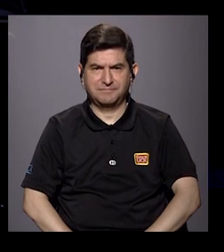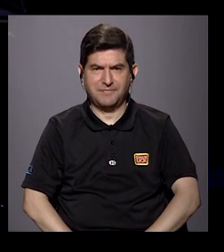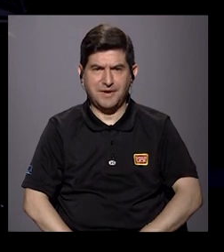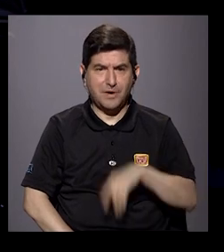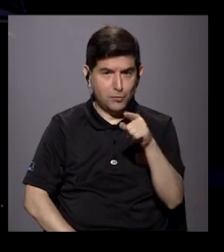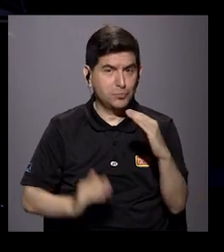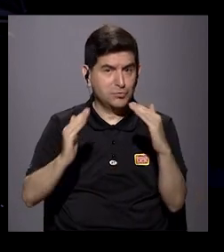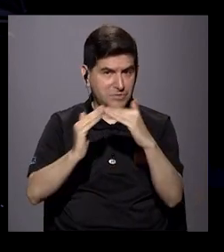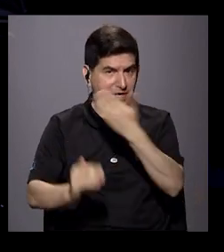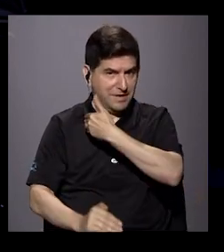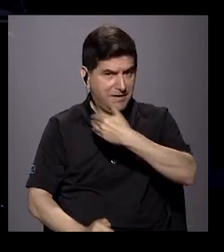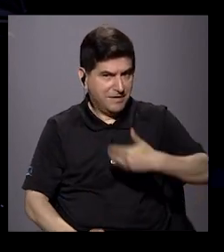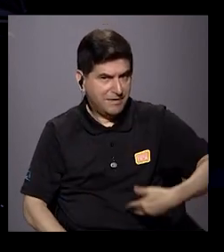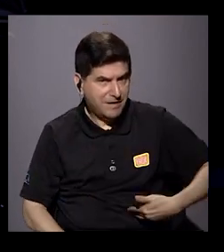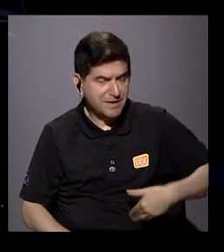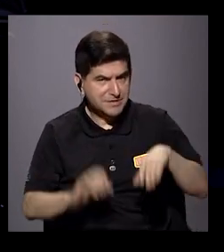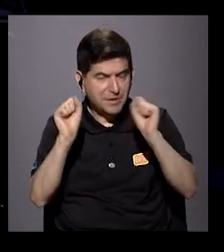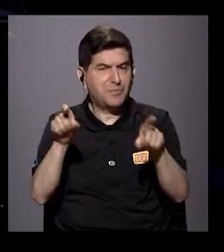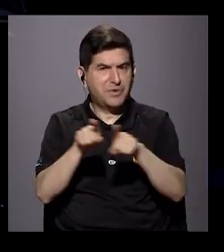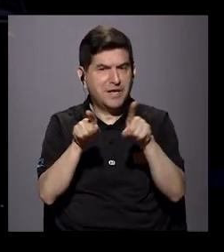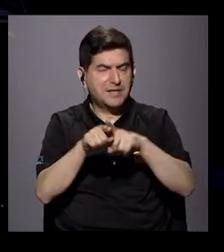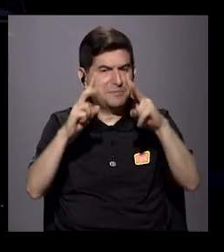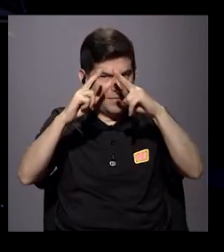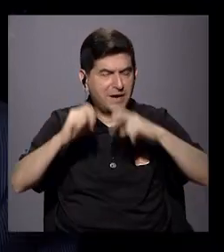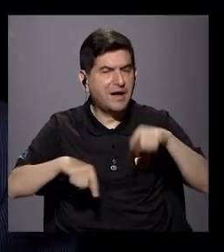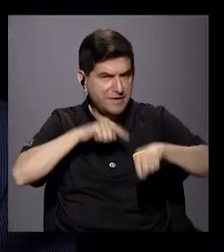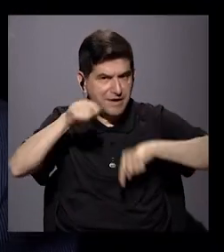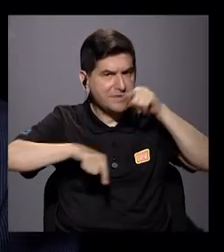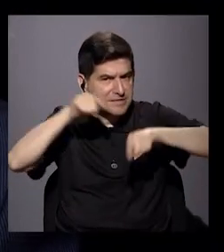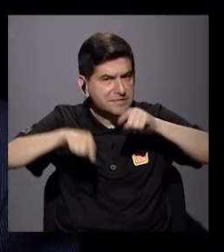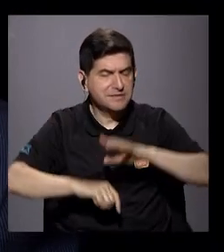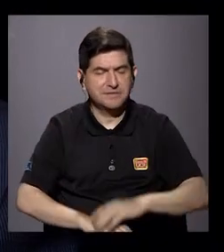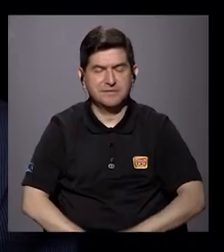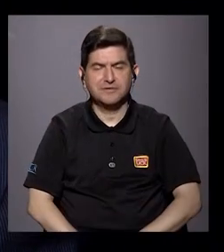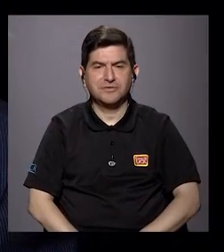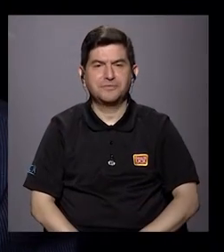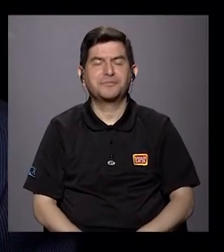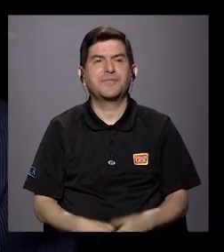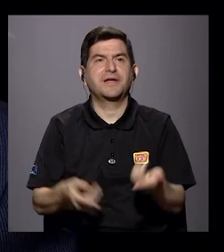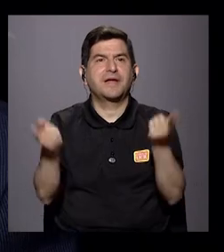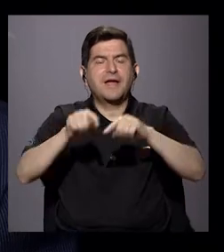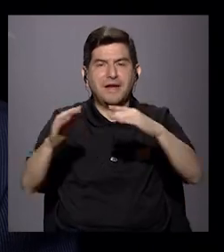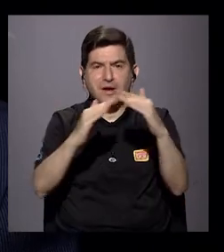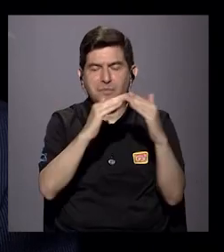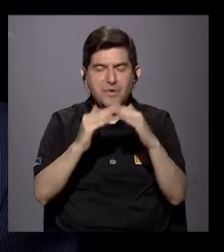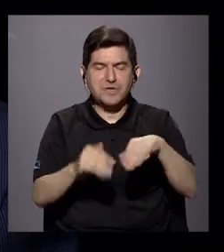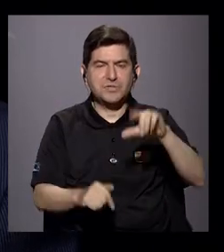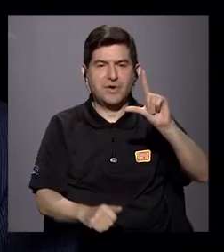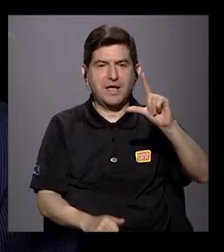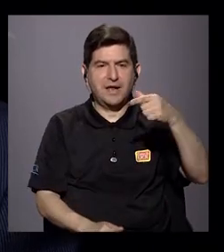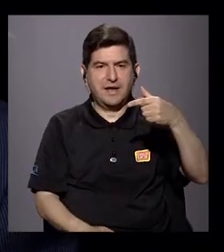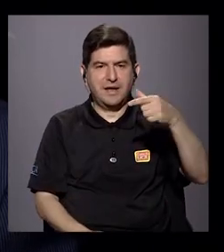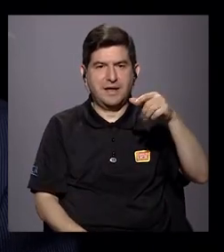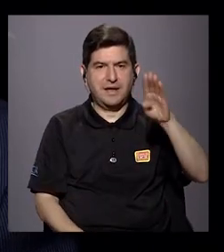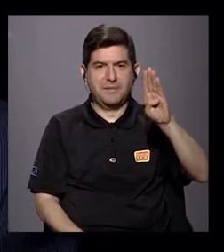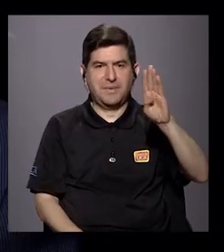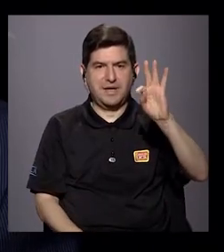usted que está en Casa Presidencial podría hacer también una lectura crítica. Sí, bueno, en el caso de la población LGTBI hay una